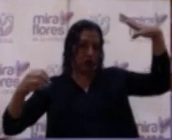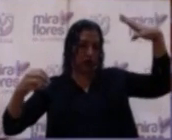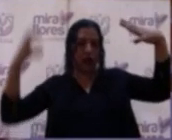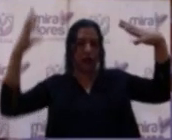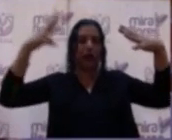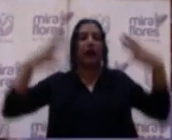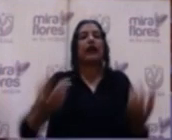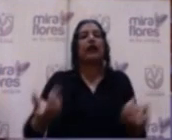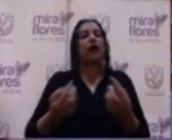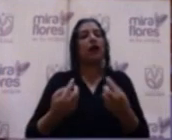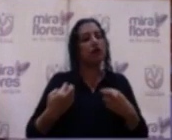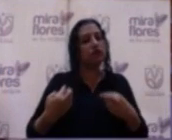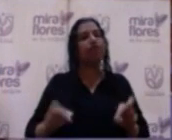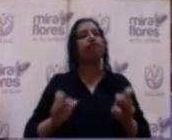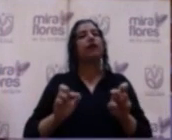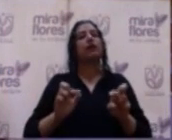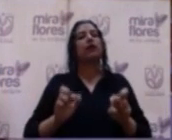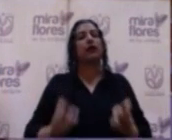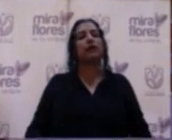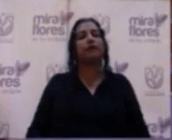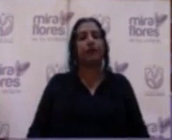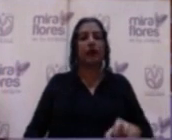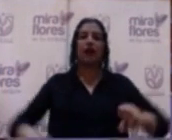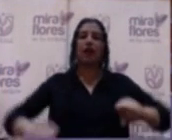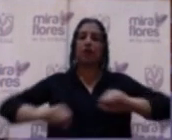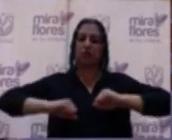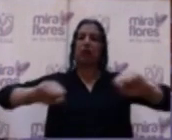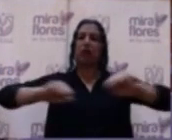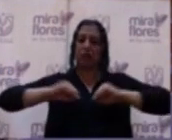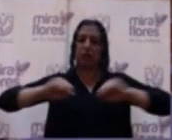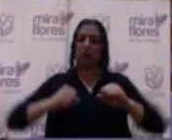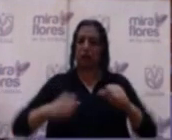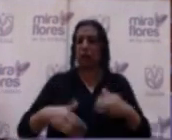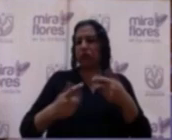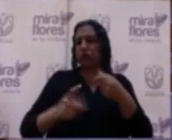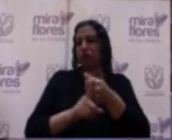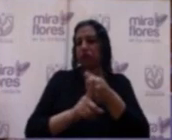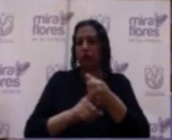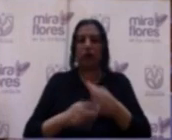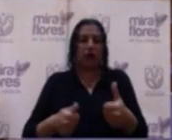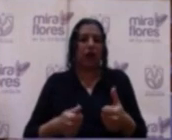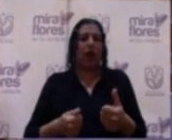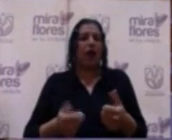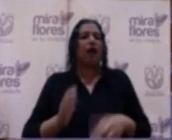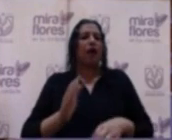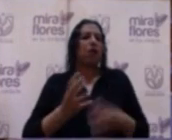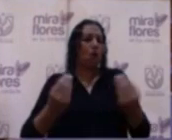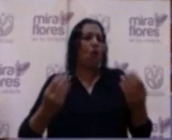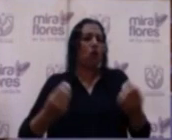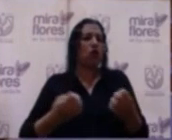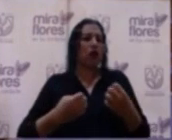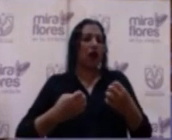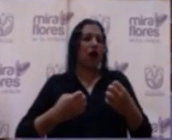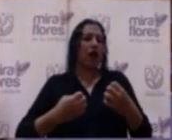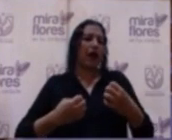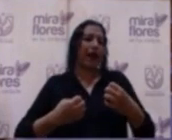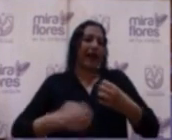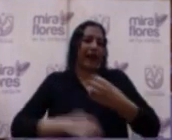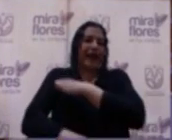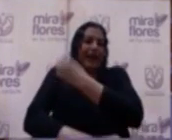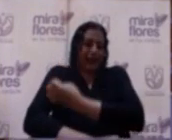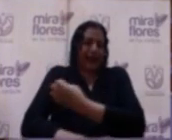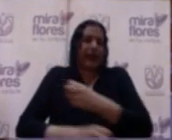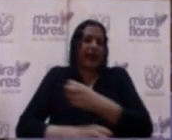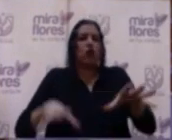sea este gimnasio autosuficiente en energía para iluminación, equipos de